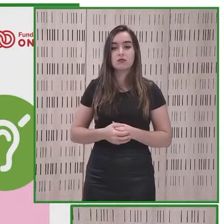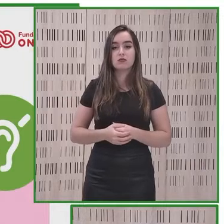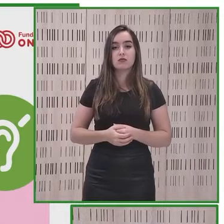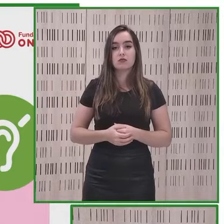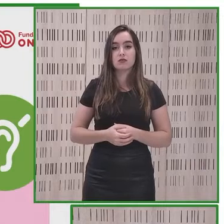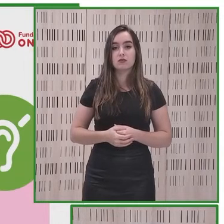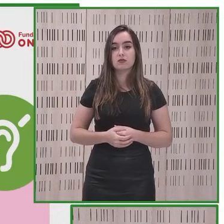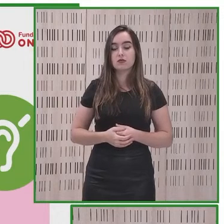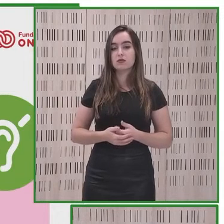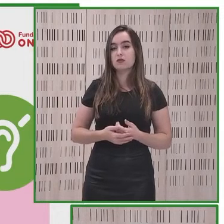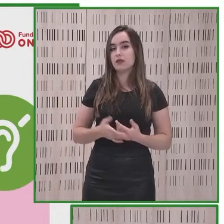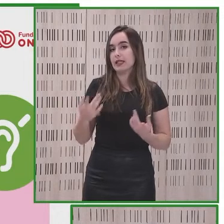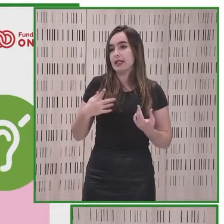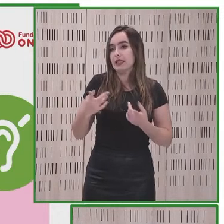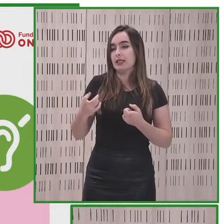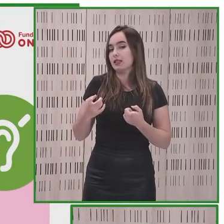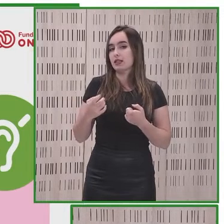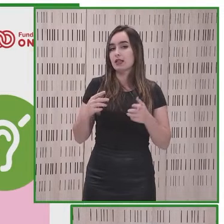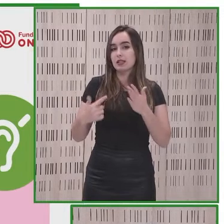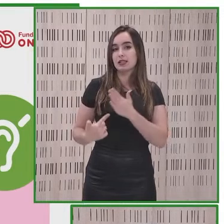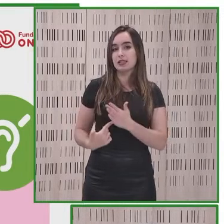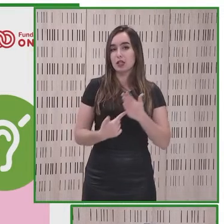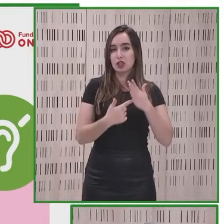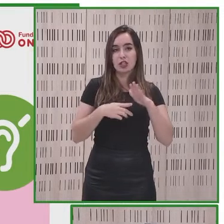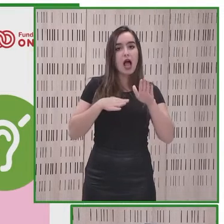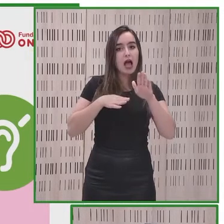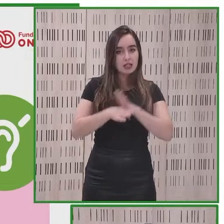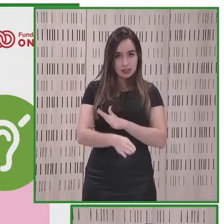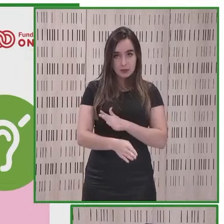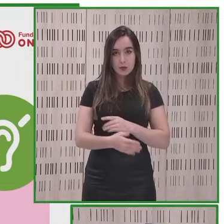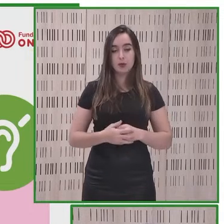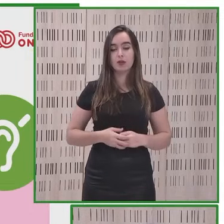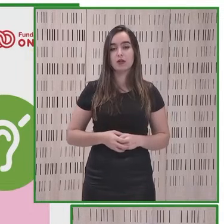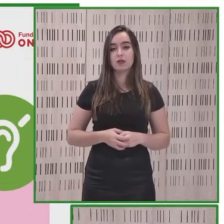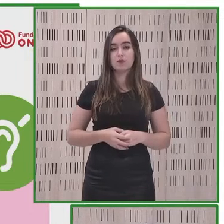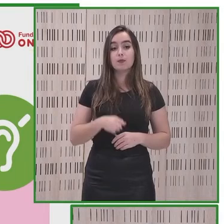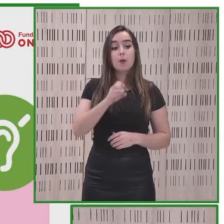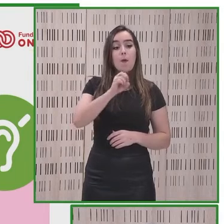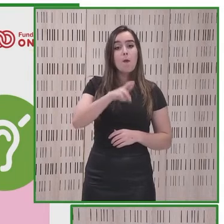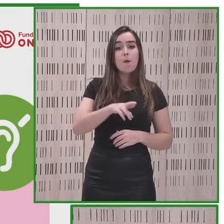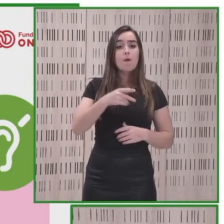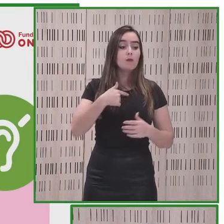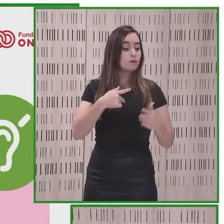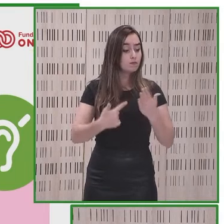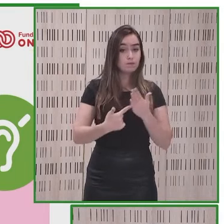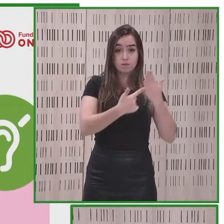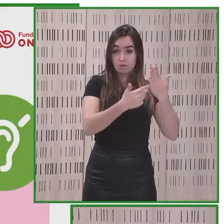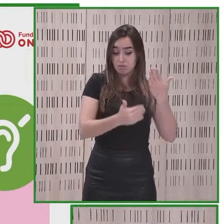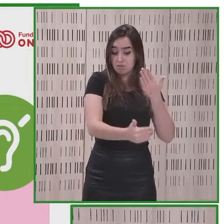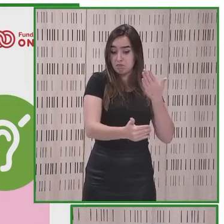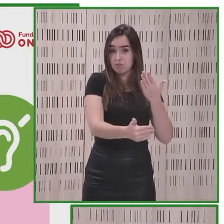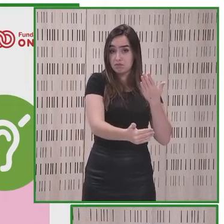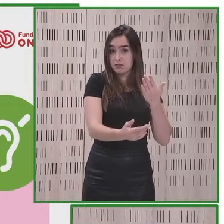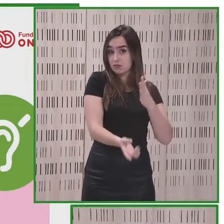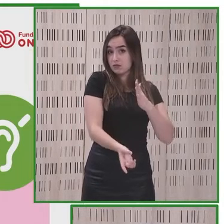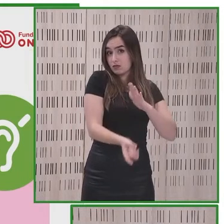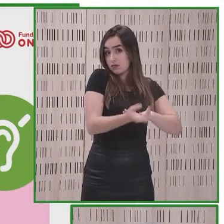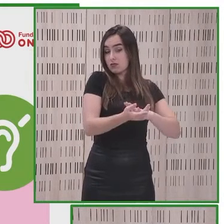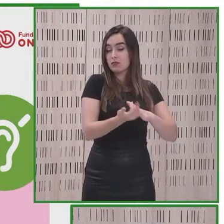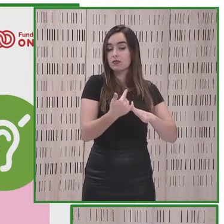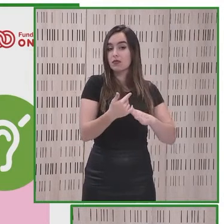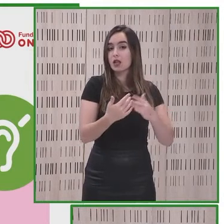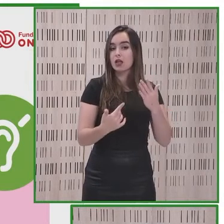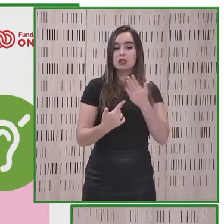tecnología accesible o como las tecnologías que nos van a venir en un futuro de